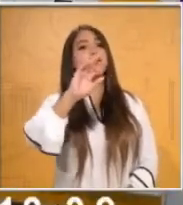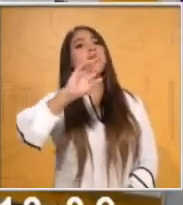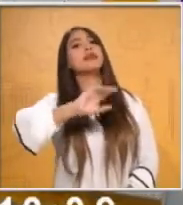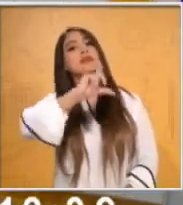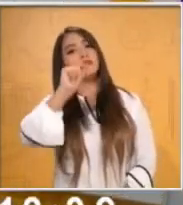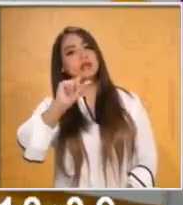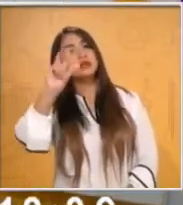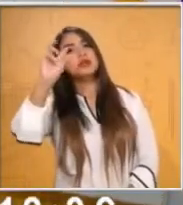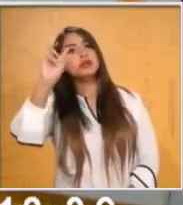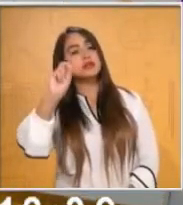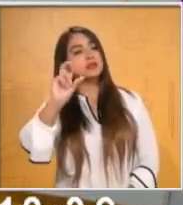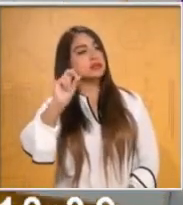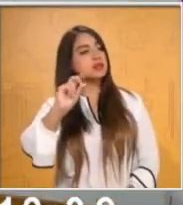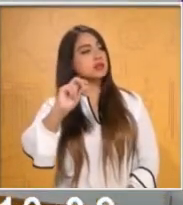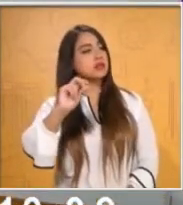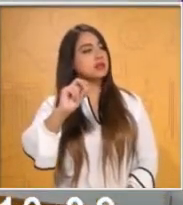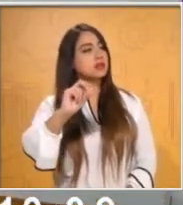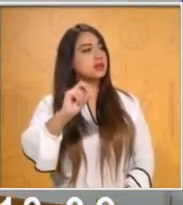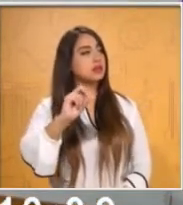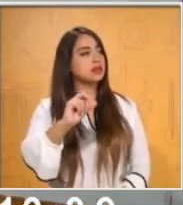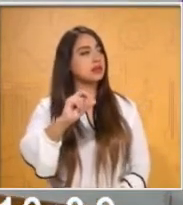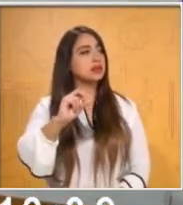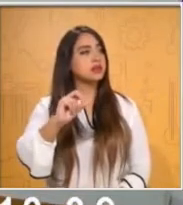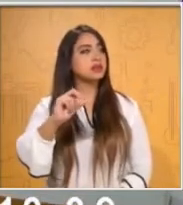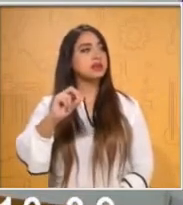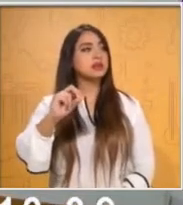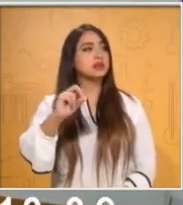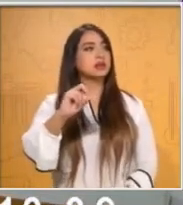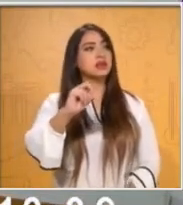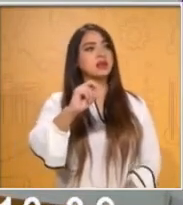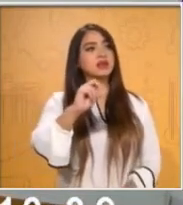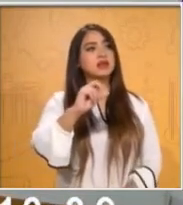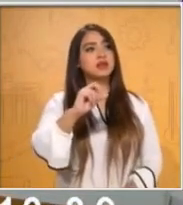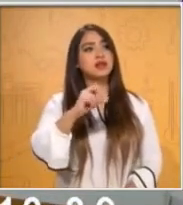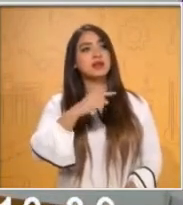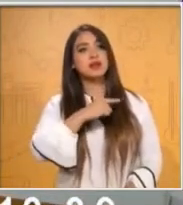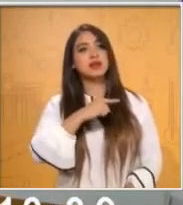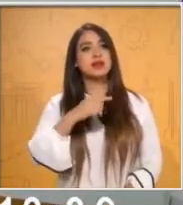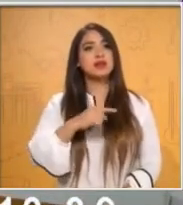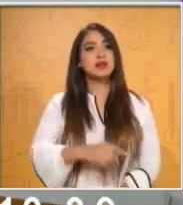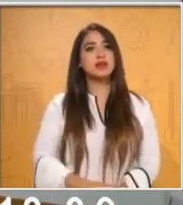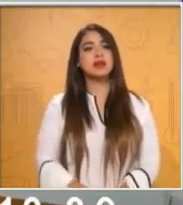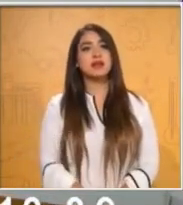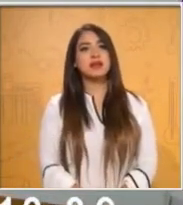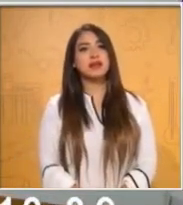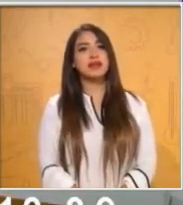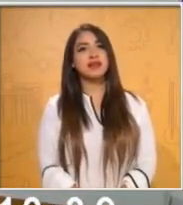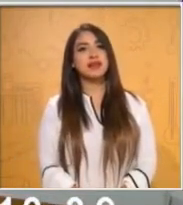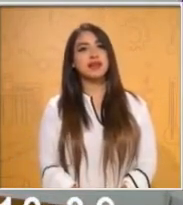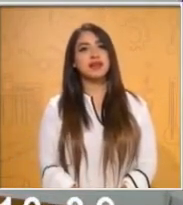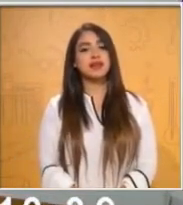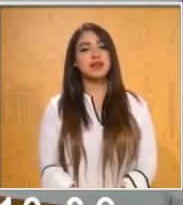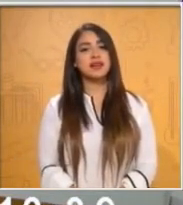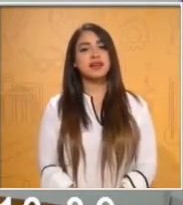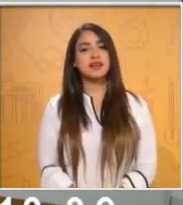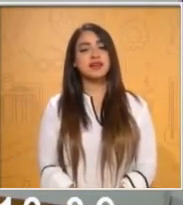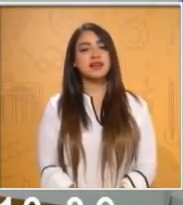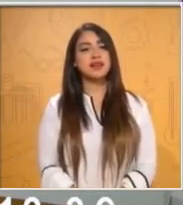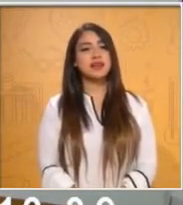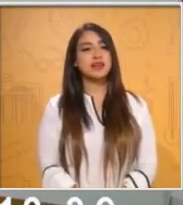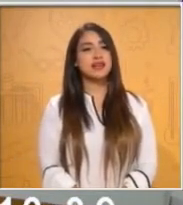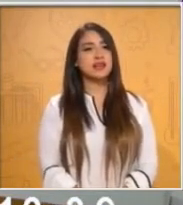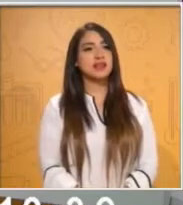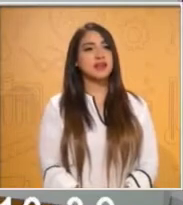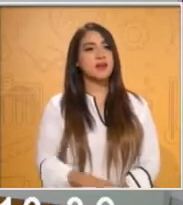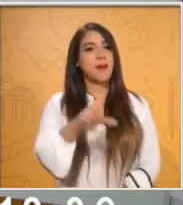Y sería el... ¿Alguien me ayuda? Piénsele, piénsele. Ayúdenle, maestro. ¿Quién sabe cuál número sigue hacia abajo de 10 en 10? ¿El